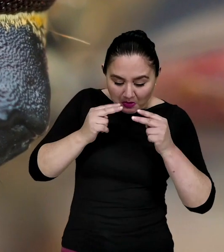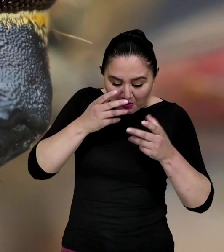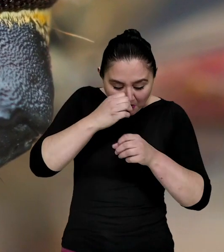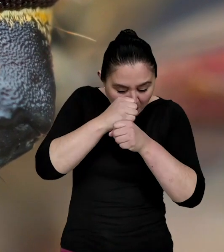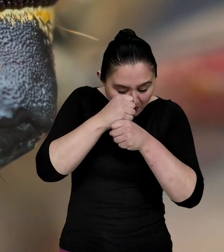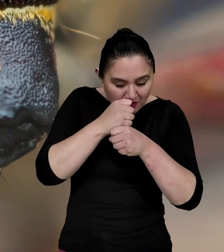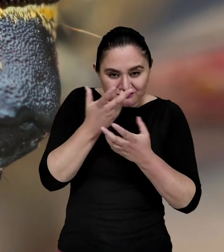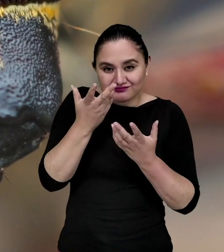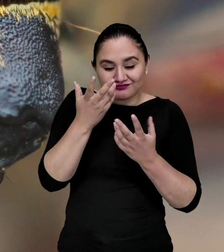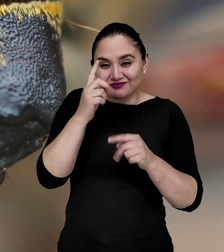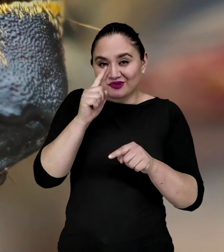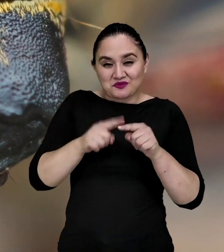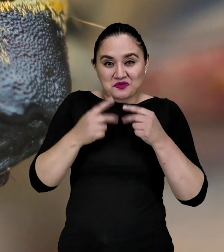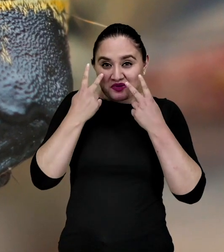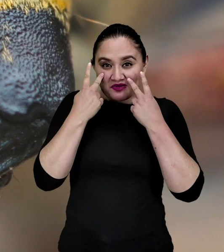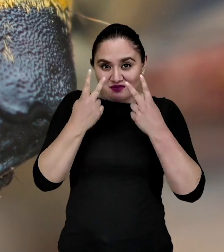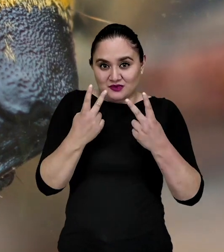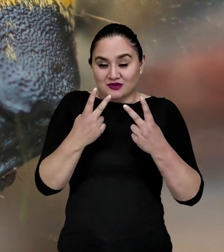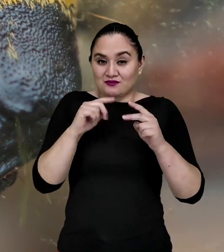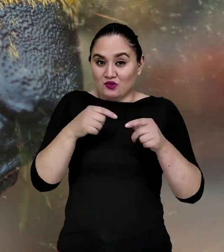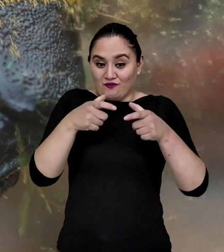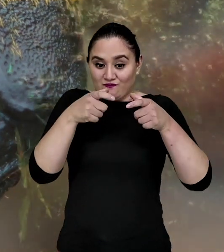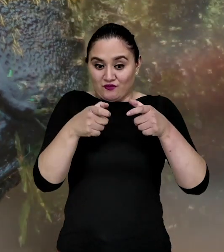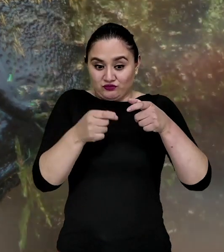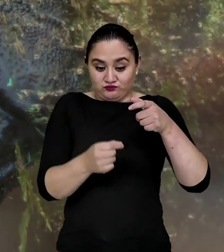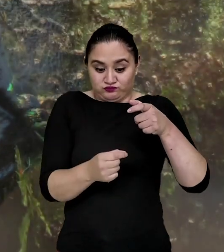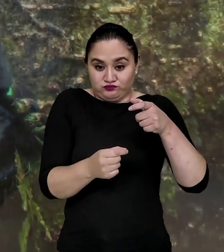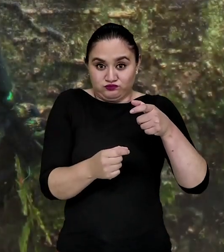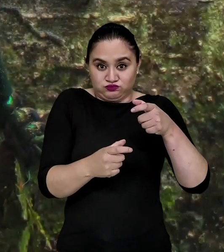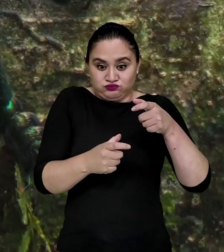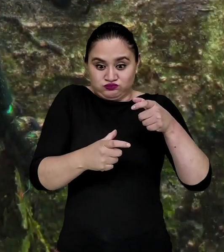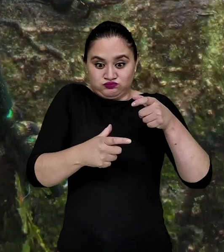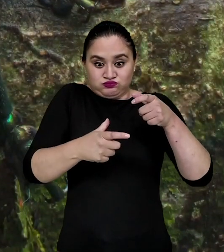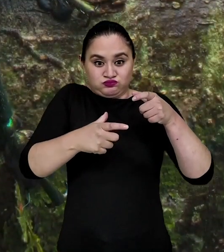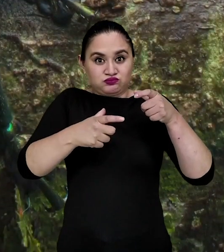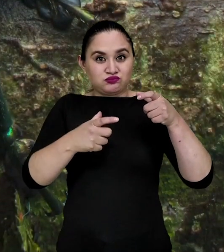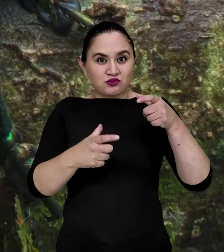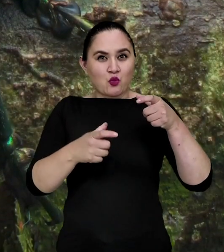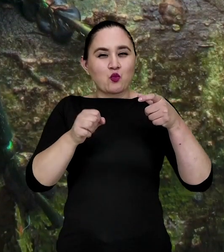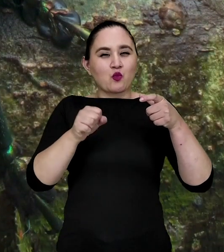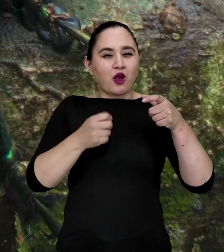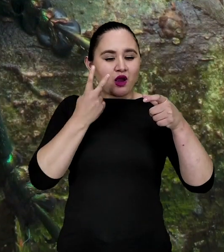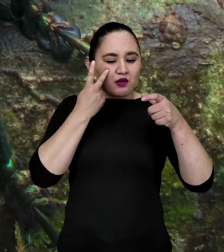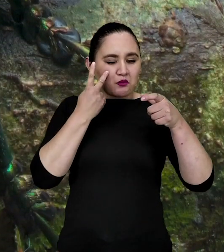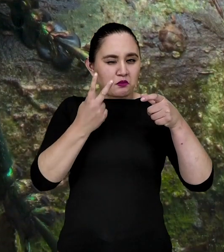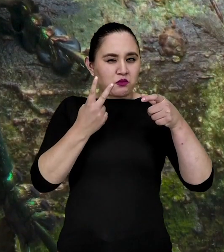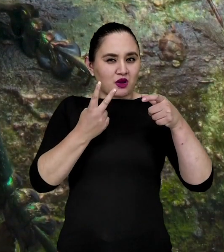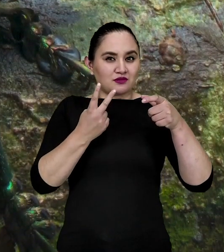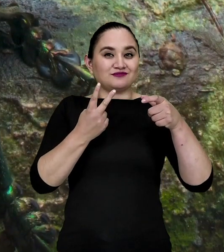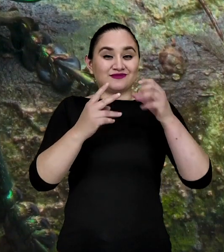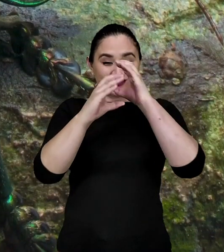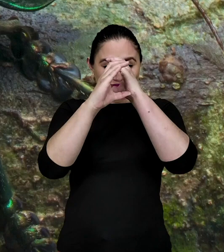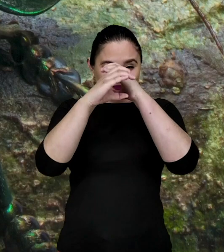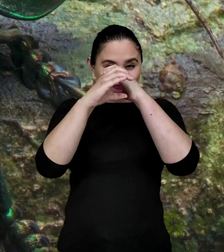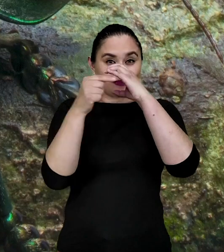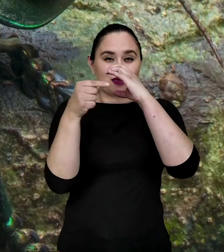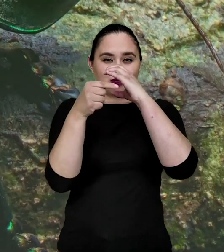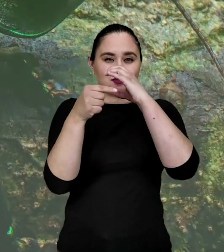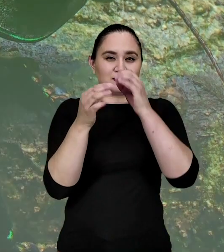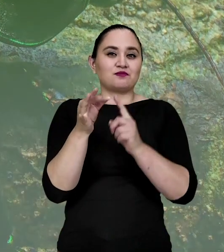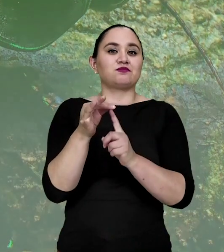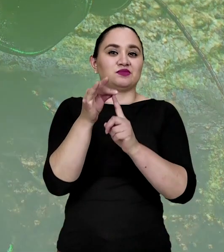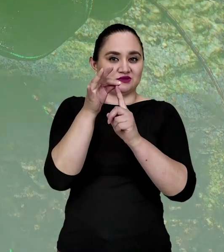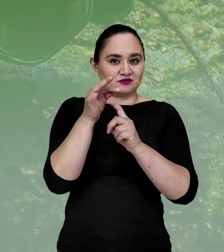ajenos, porque no tenemos la lupa, no estamos llevando la lupa a todo lado, pero a través de la macrofotografía, que se usa un lente especial,